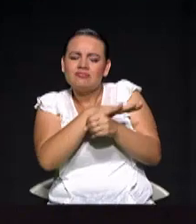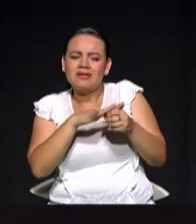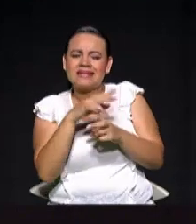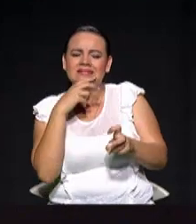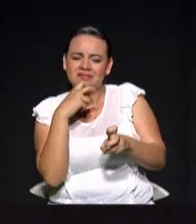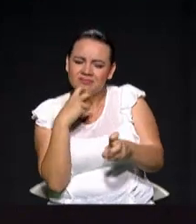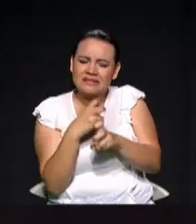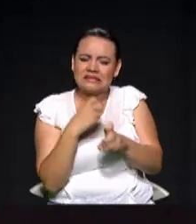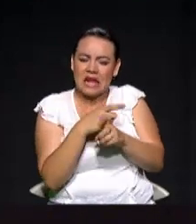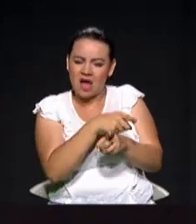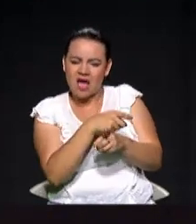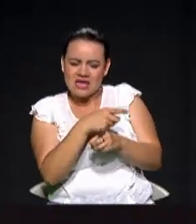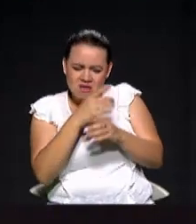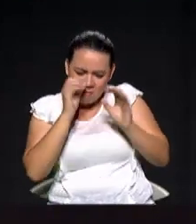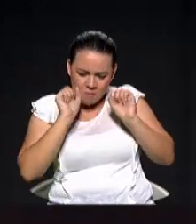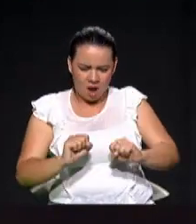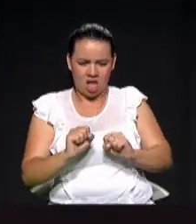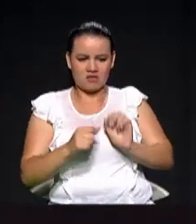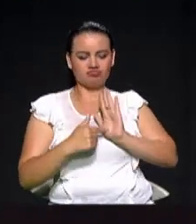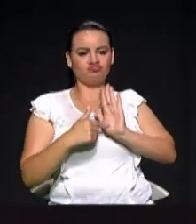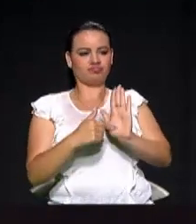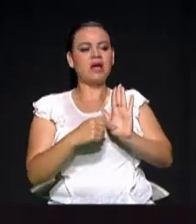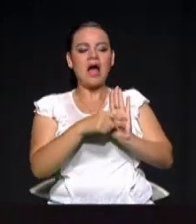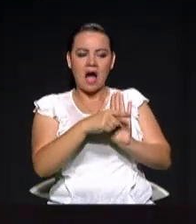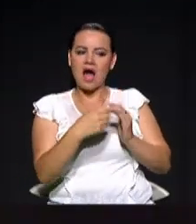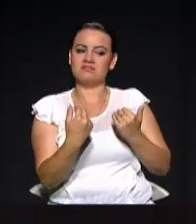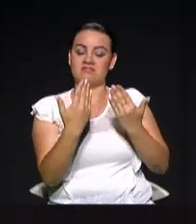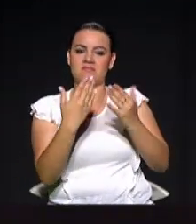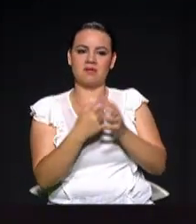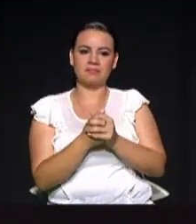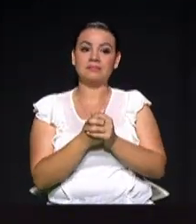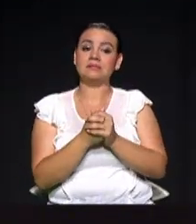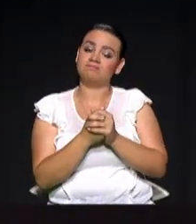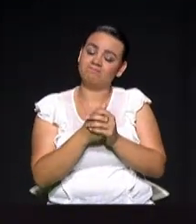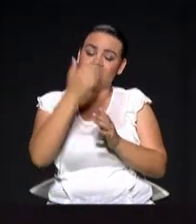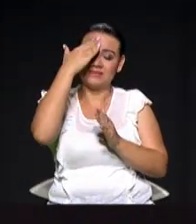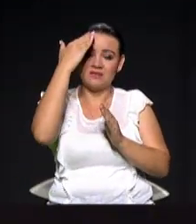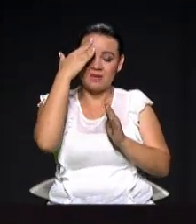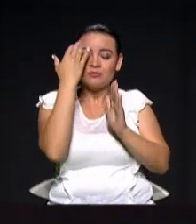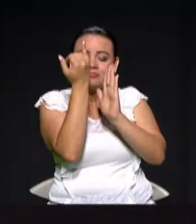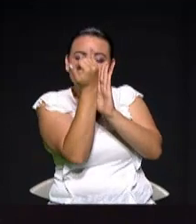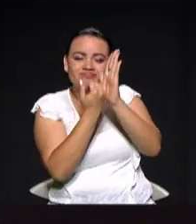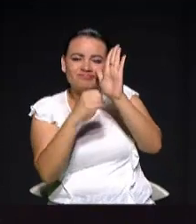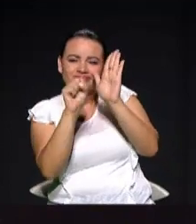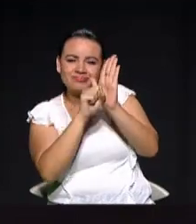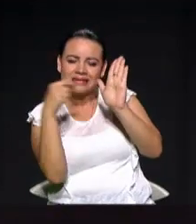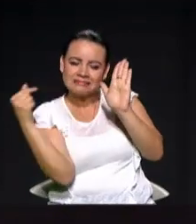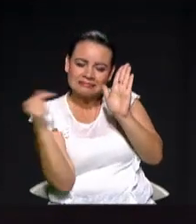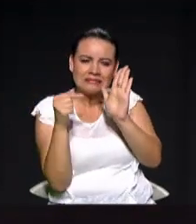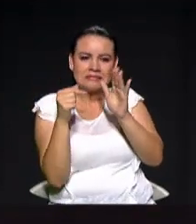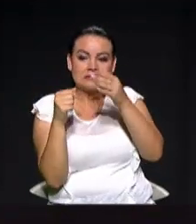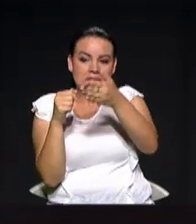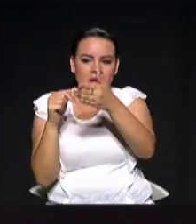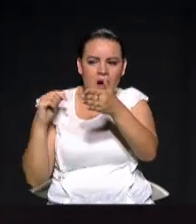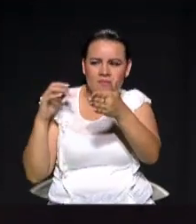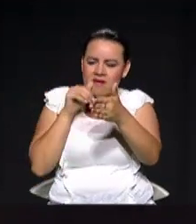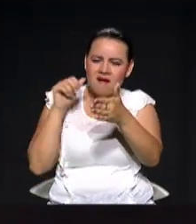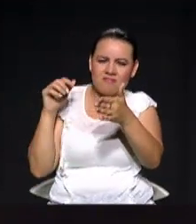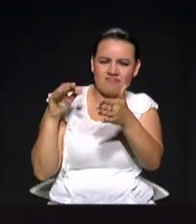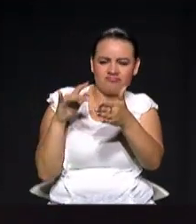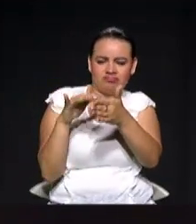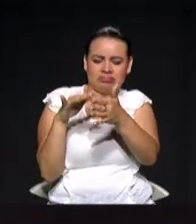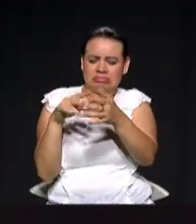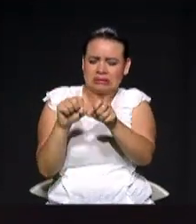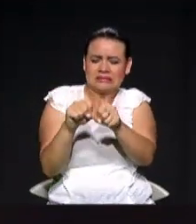Hidroituango es una gran tragedia que ha afectado el nombre de la empresa y que sin duda pone una situación financiera compleja. Si bien la